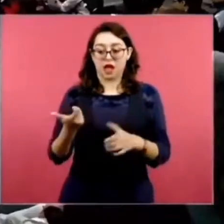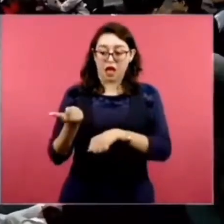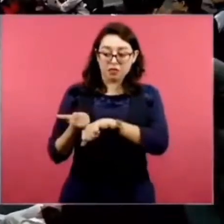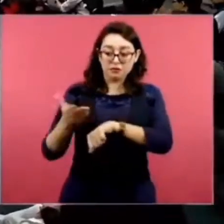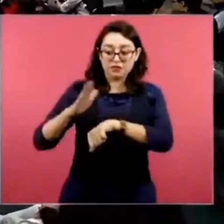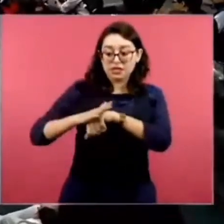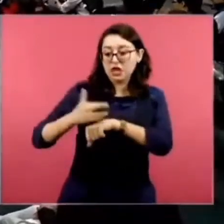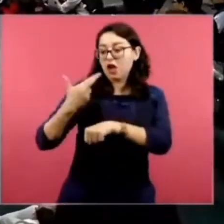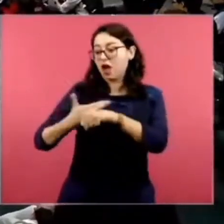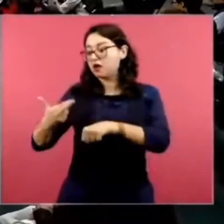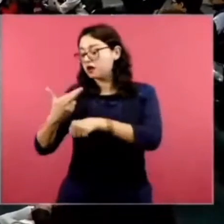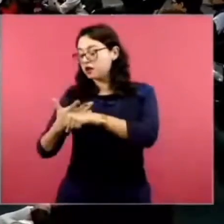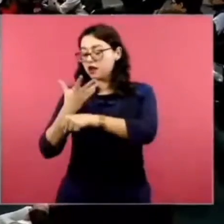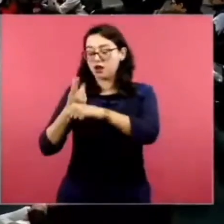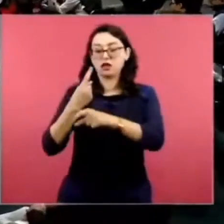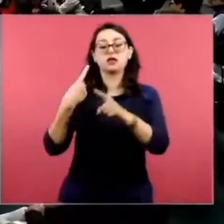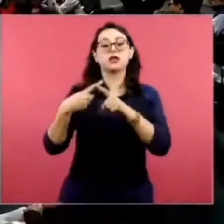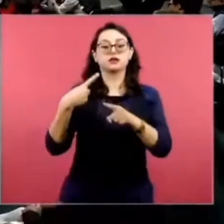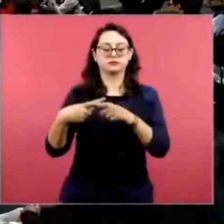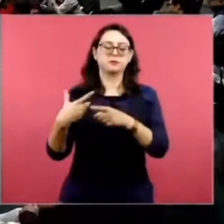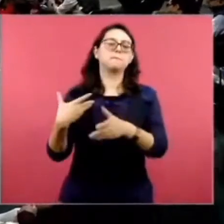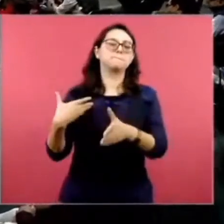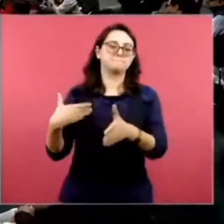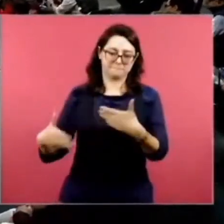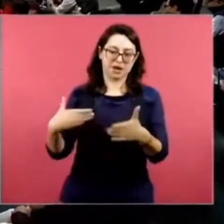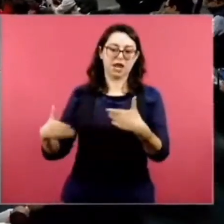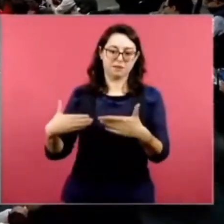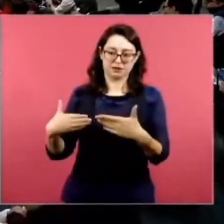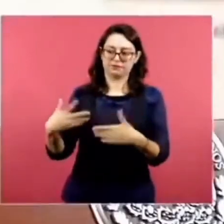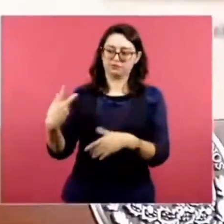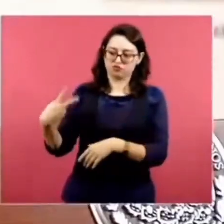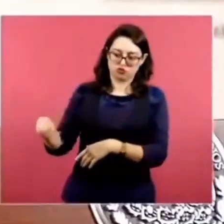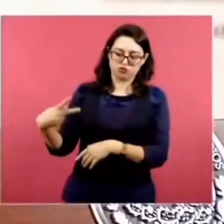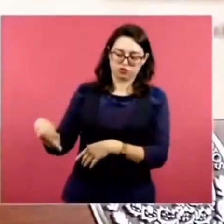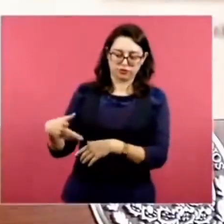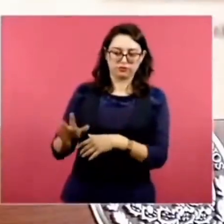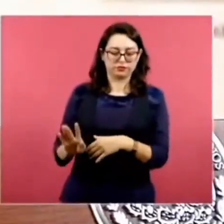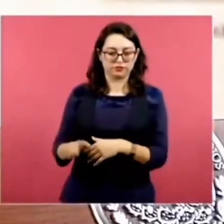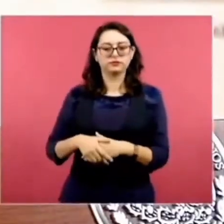el canal, los panameños.